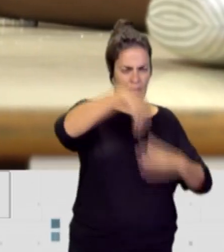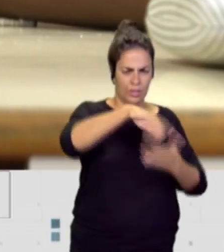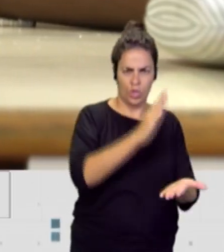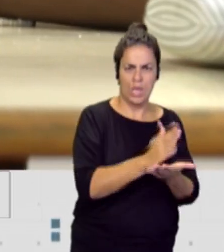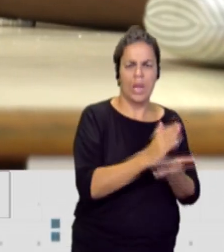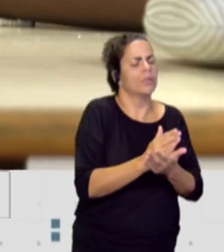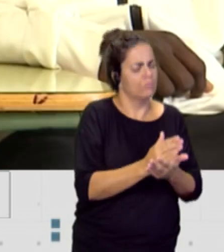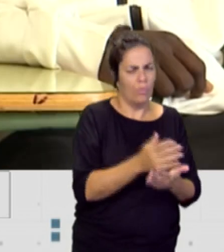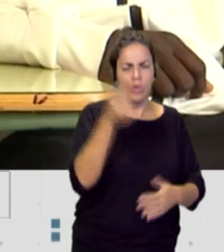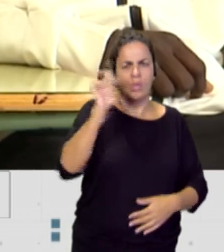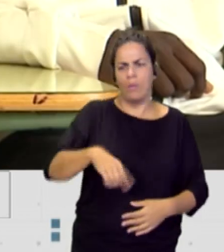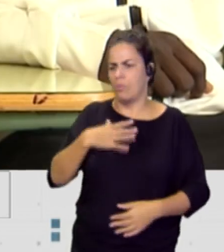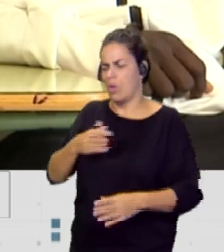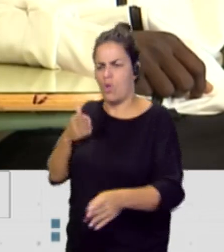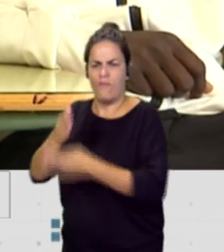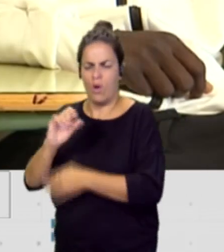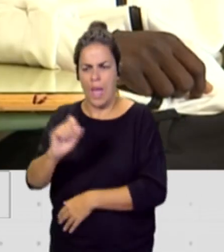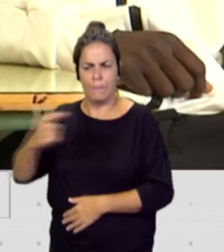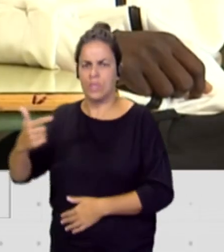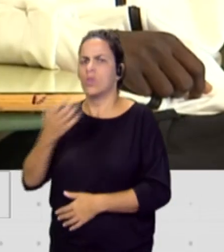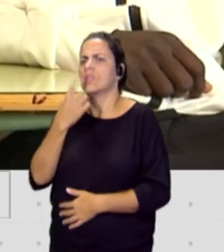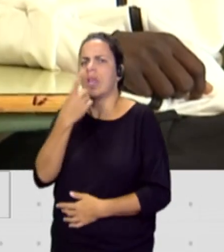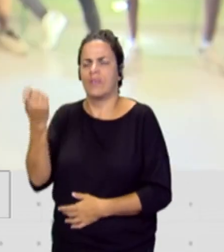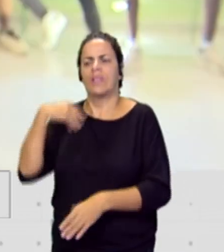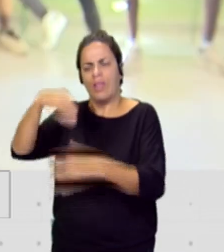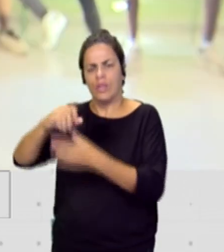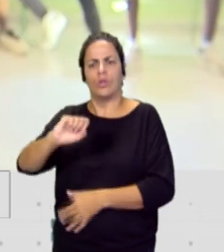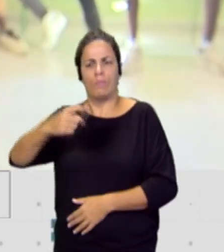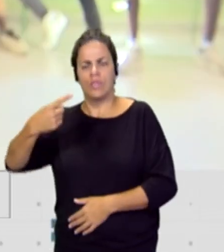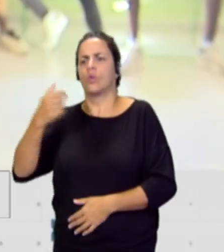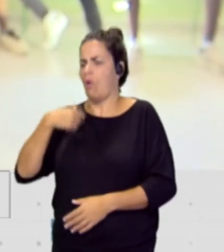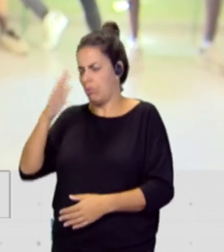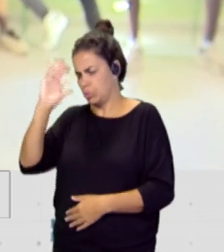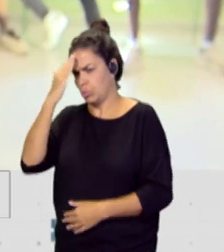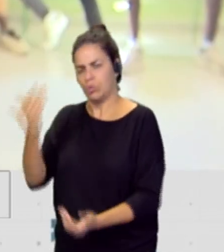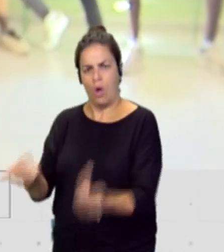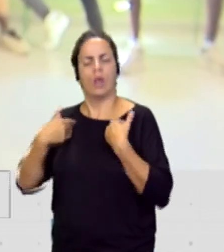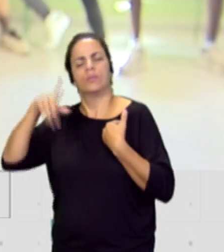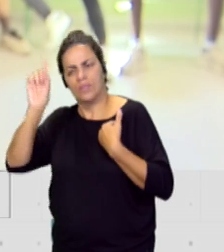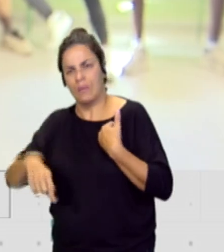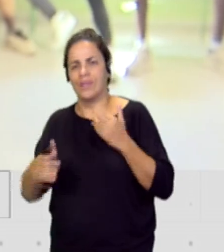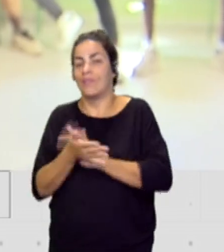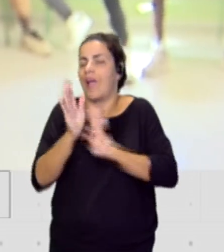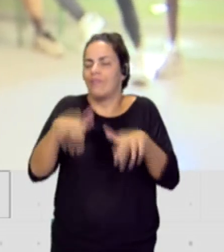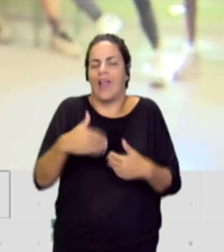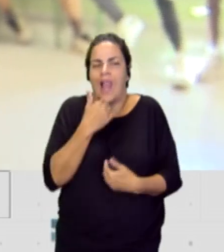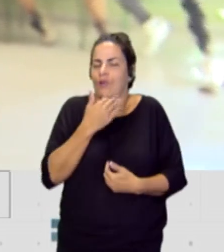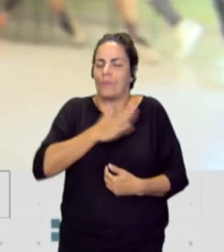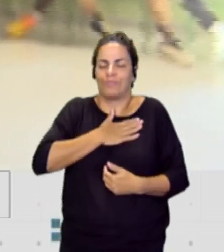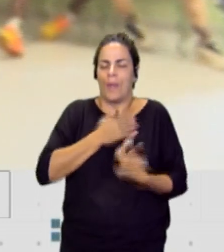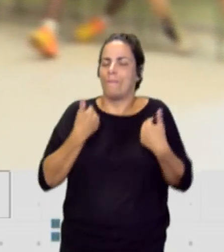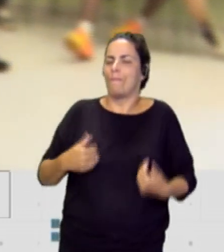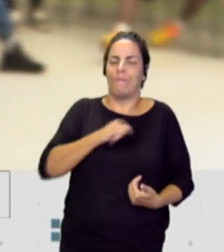a ir al piso y a ser de tutora dentro del piso. Es decir, aquí al final se trata de una implicación personal. Rubén, dime una cosa